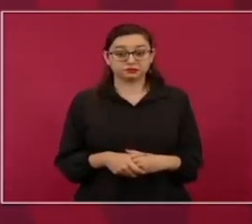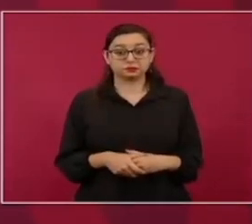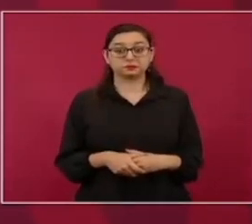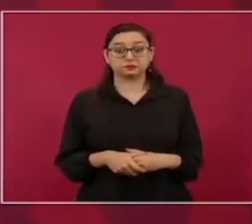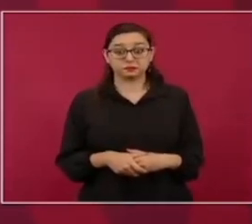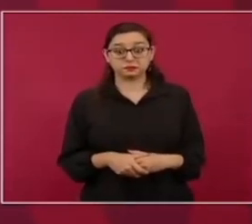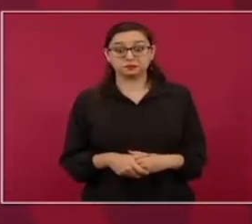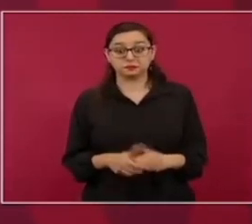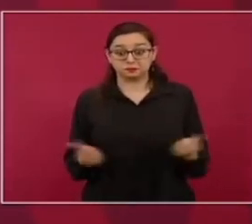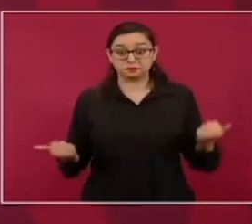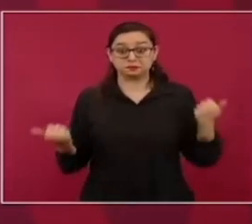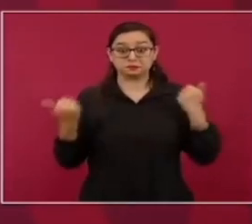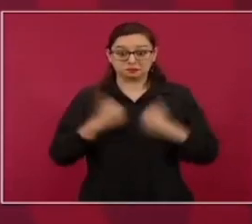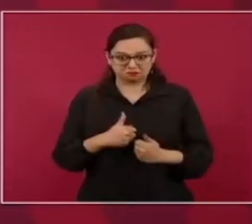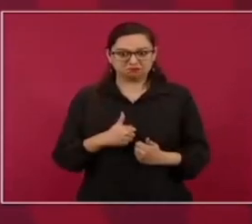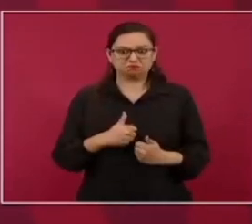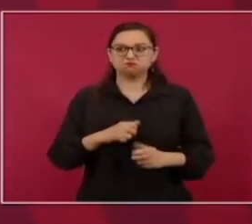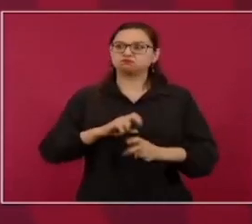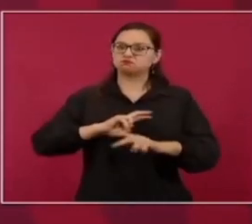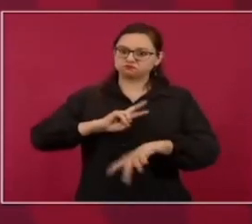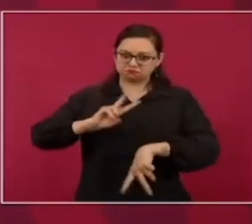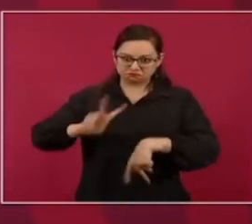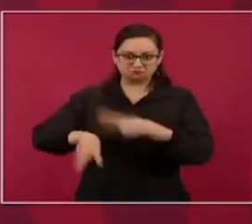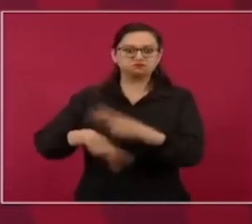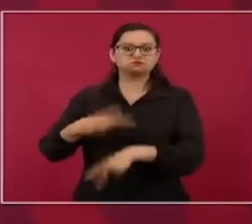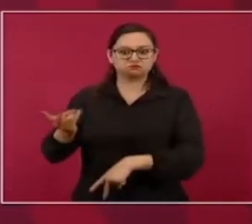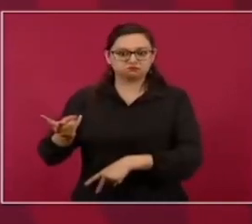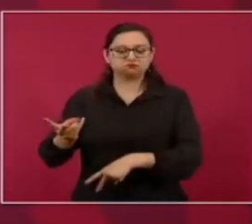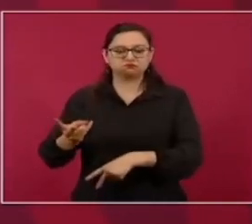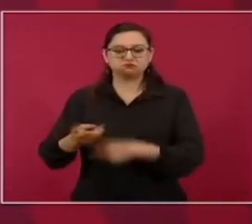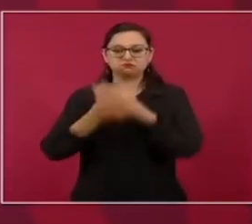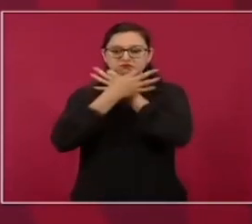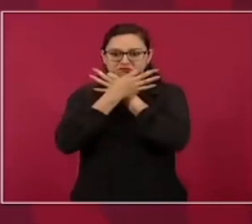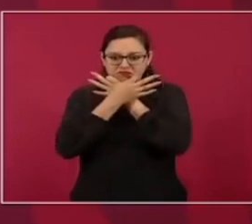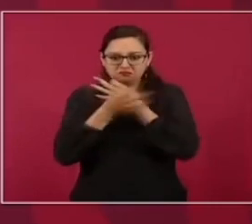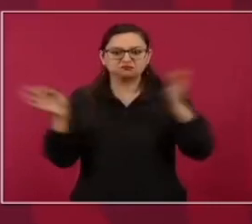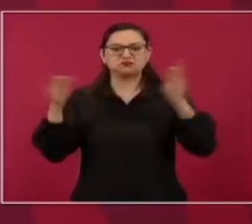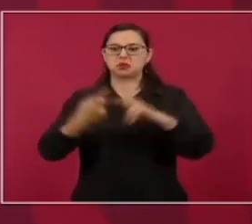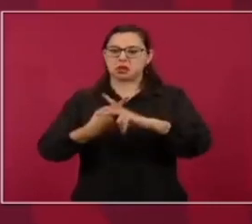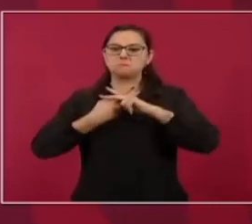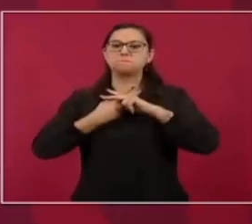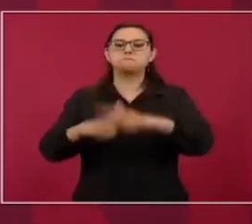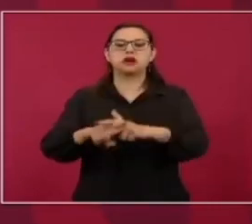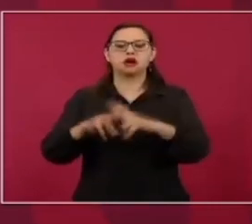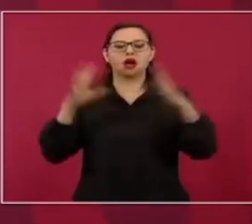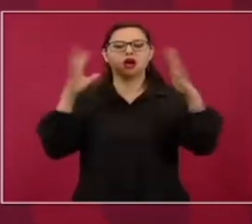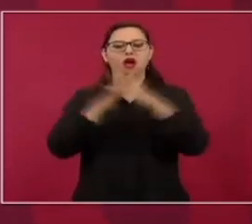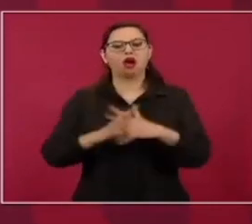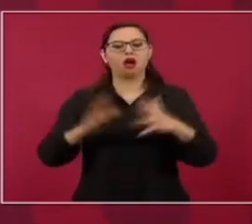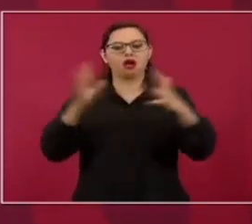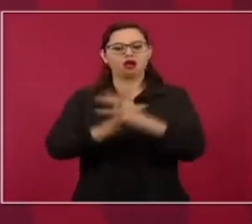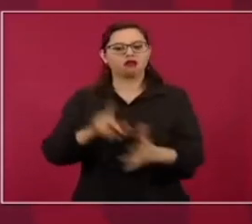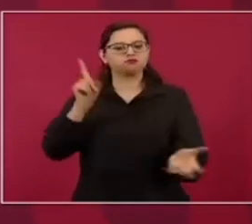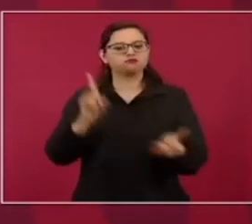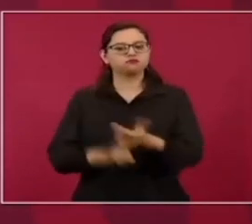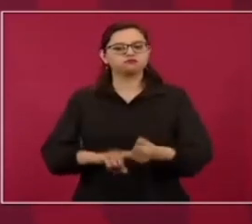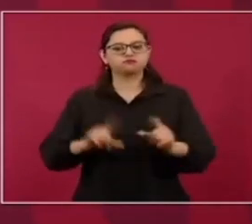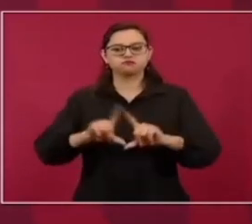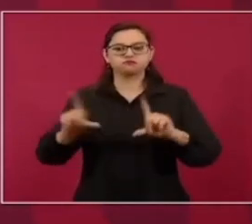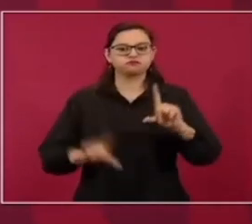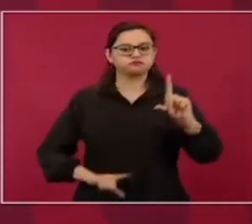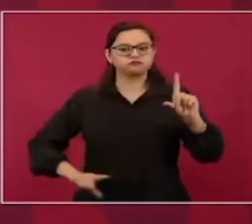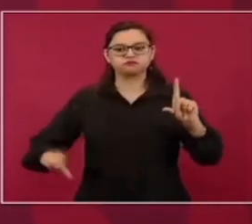a declarar la guerra. Y todo lo que